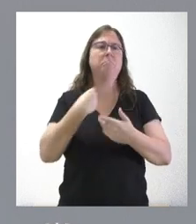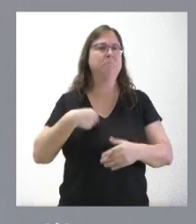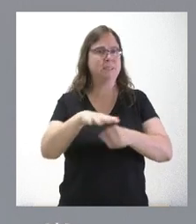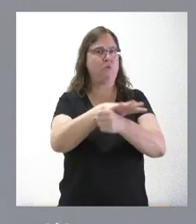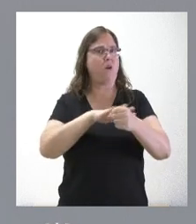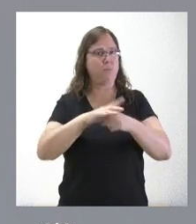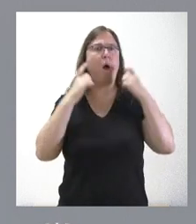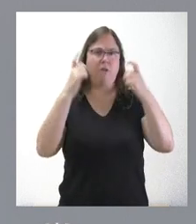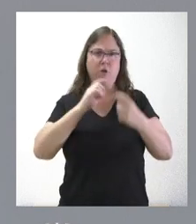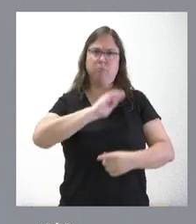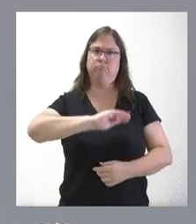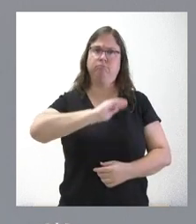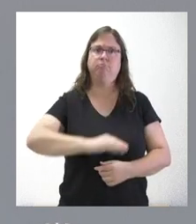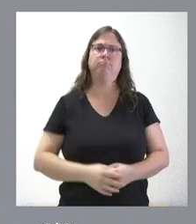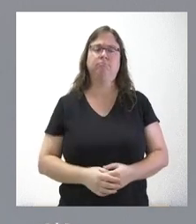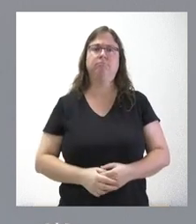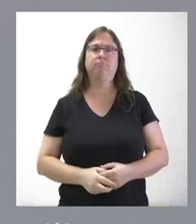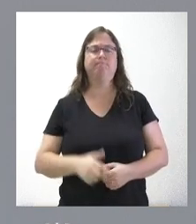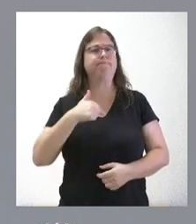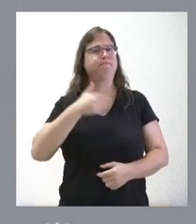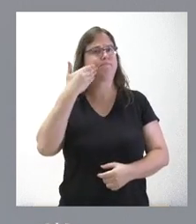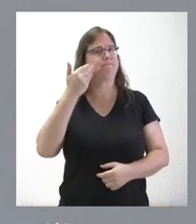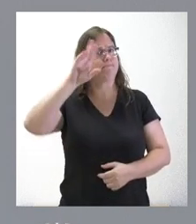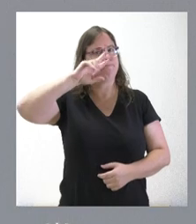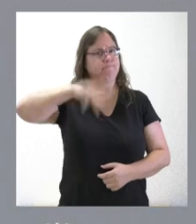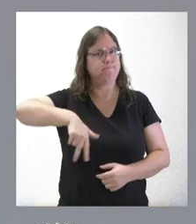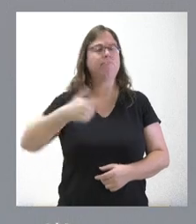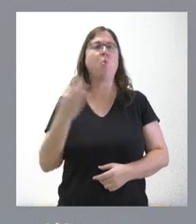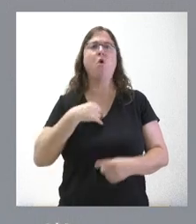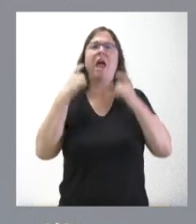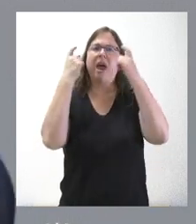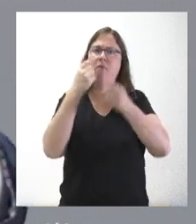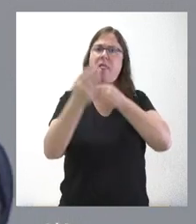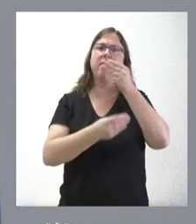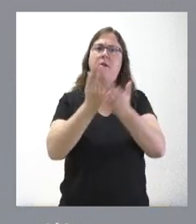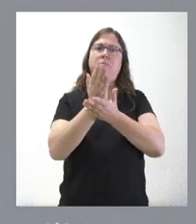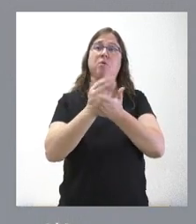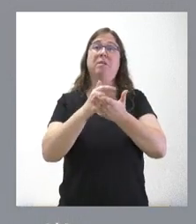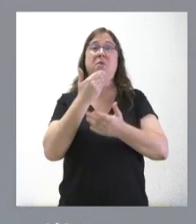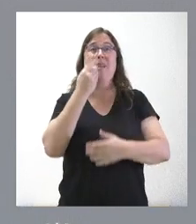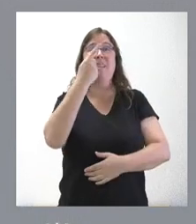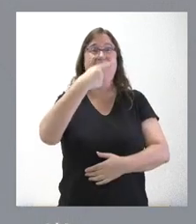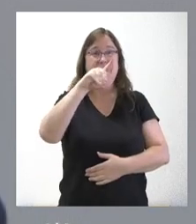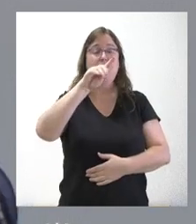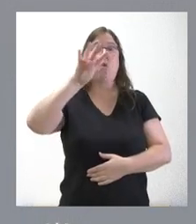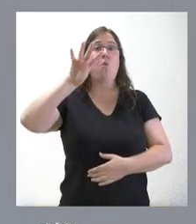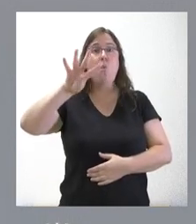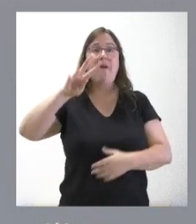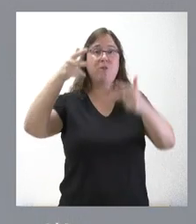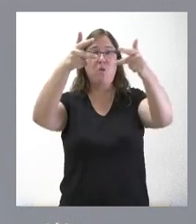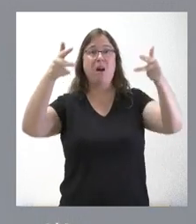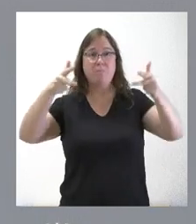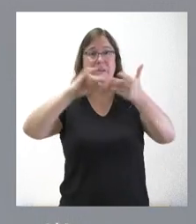muy relevante. Esto es también digno de reconocerse, porque el esfuerzo que hacemos en Castilla y León por tener 104 cámaras, por tener este